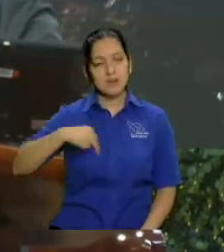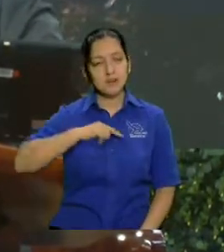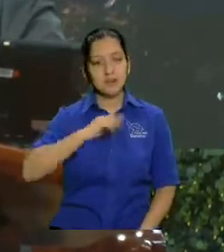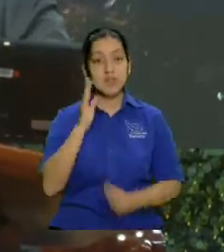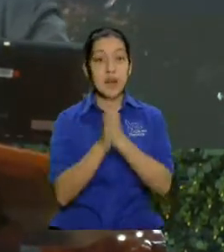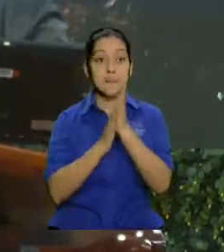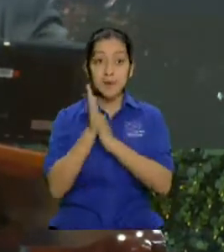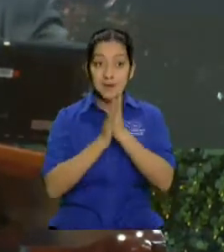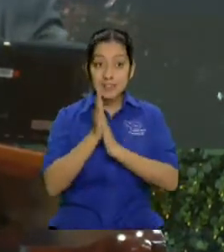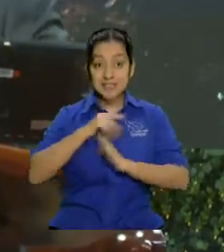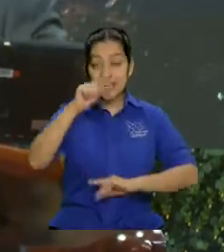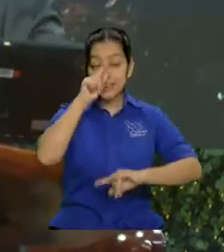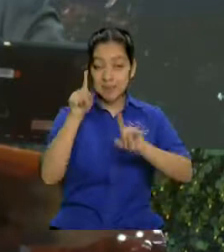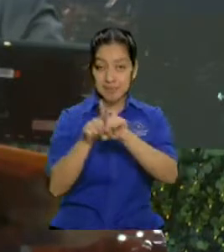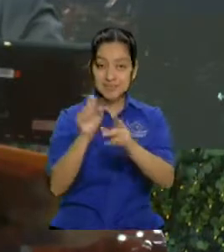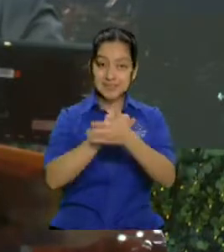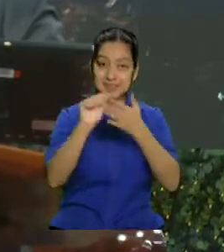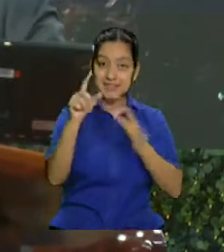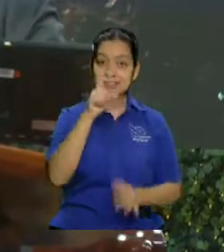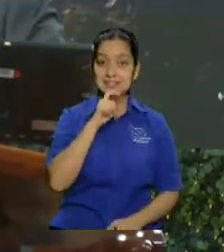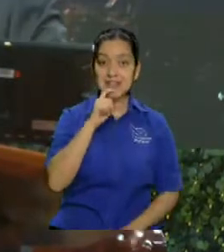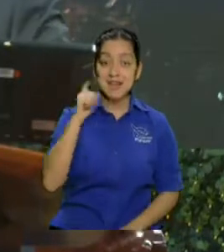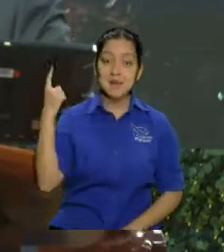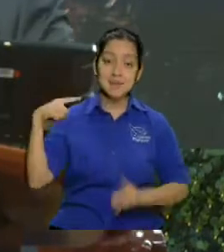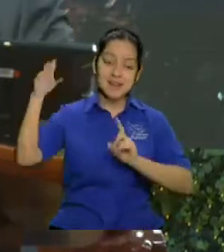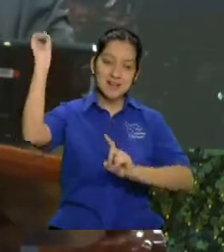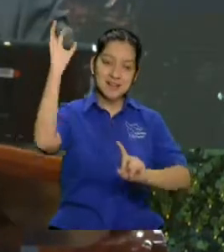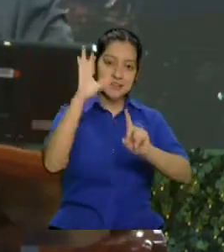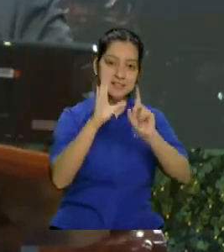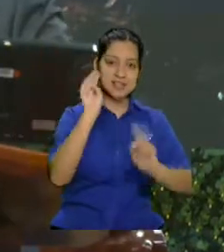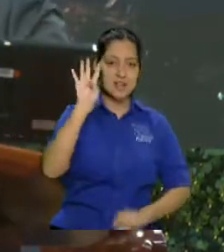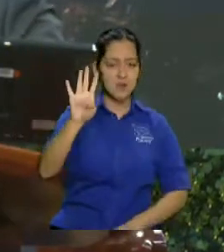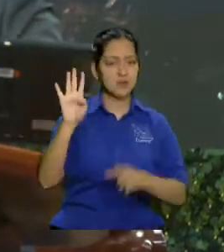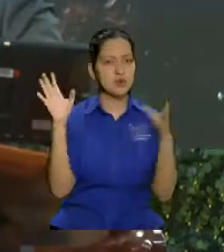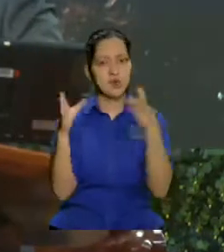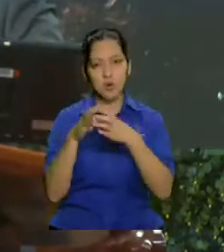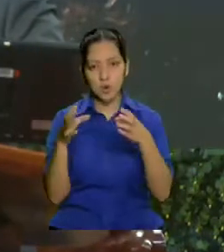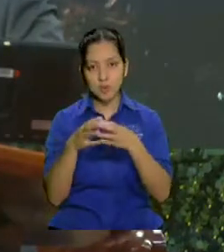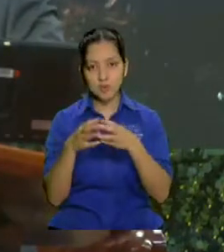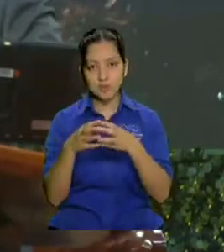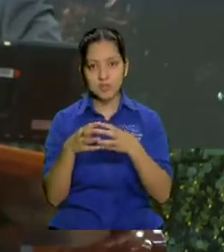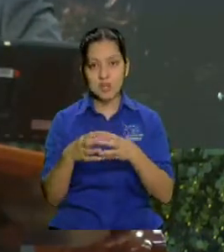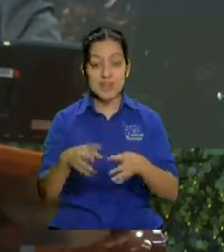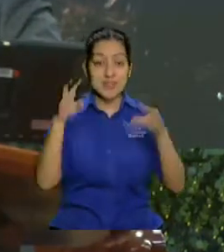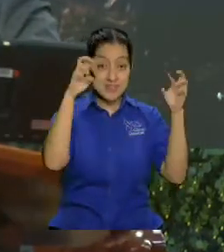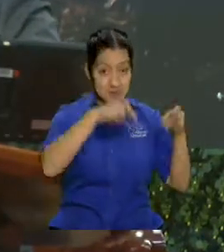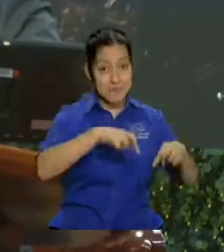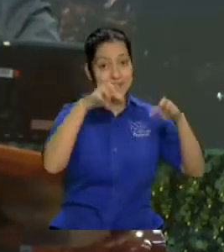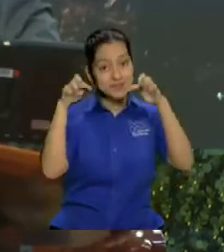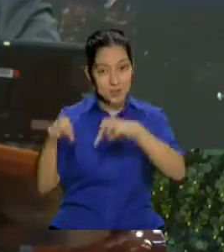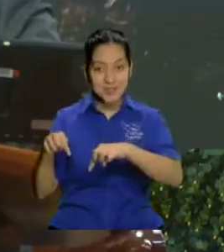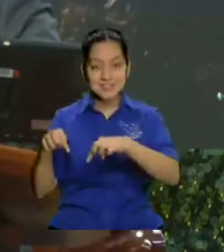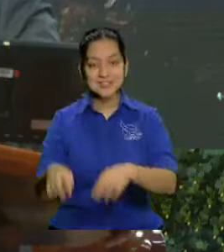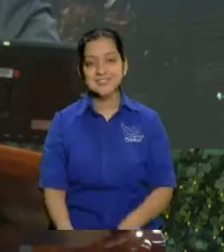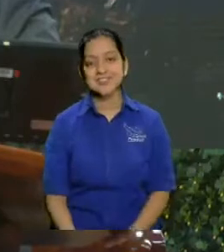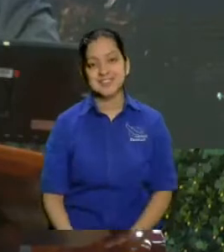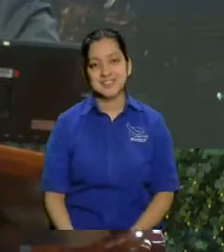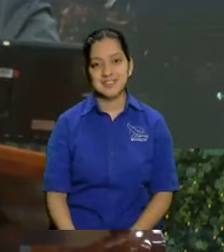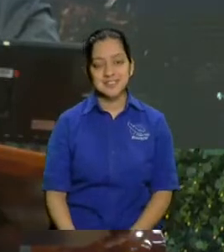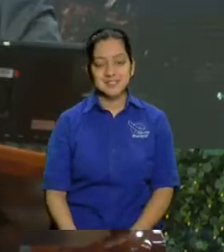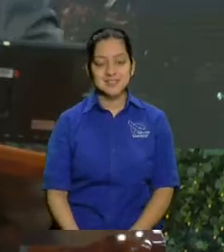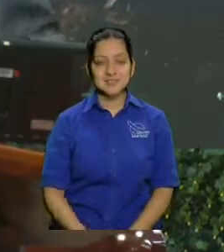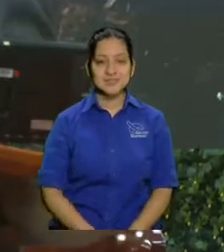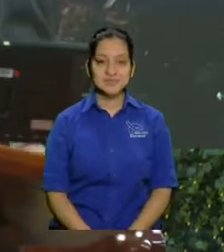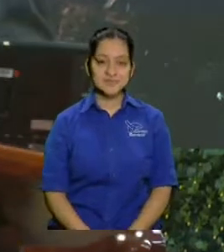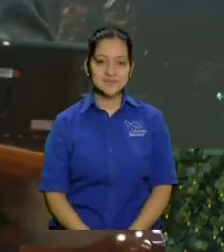aprovechar, que también es Santa Cena, para bendecir a cuatro grupos de personas, que no